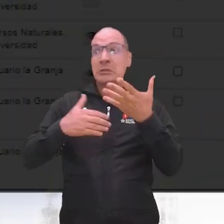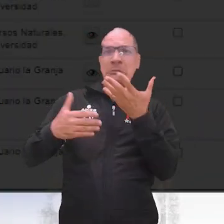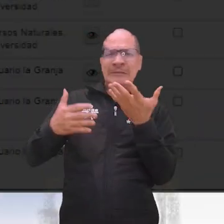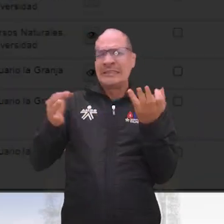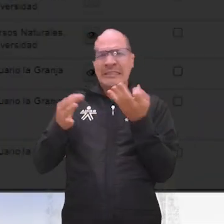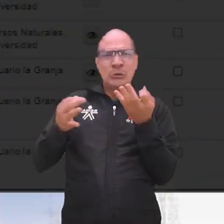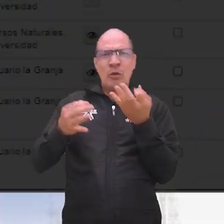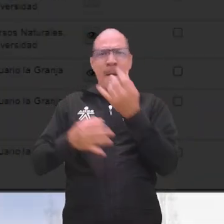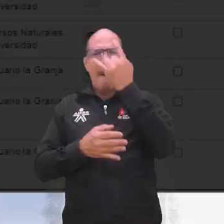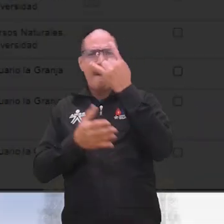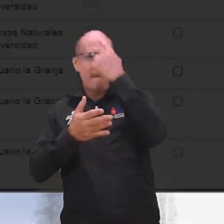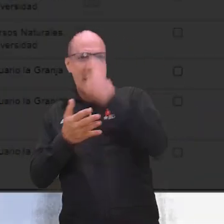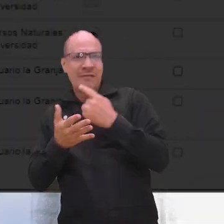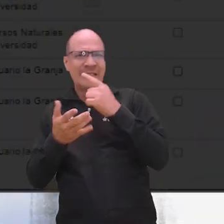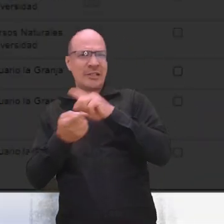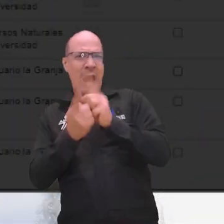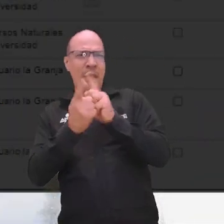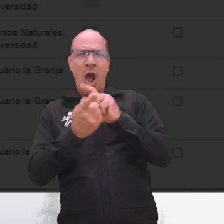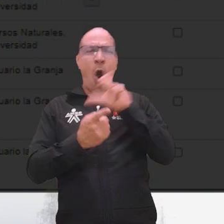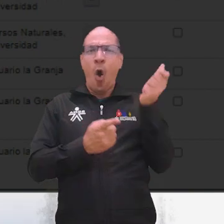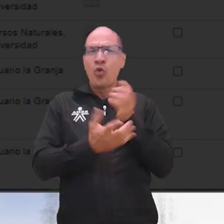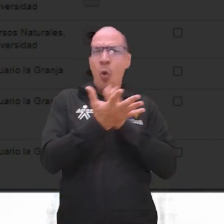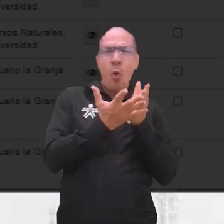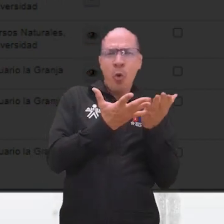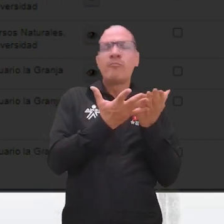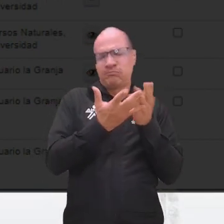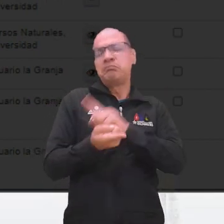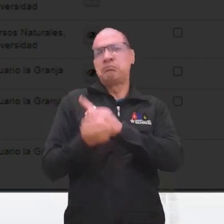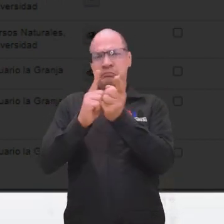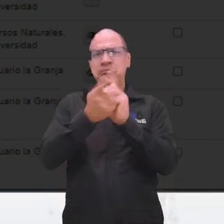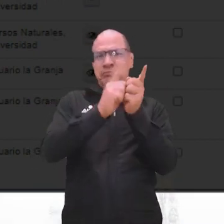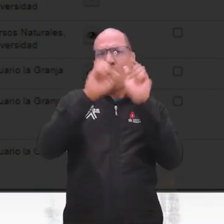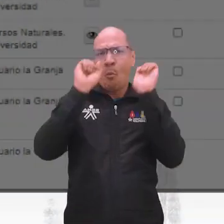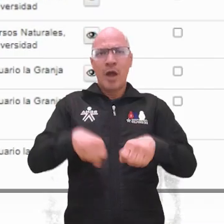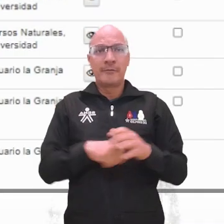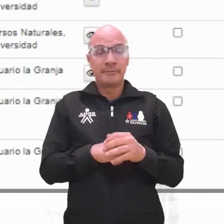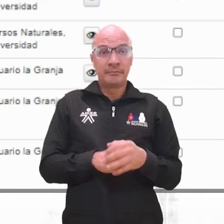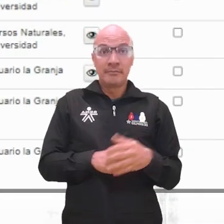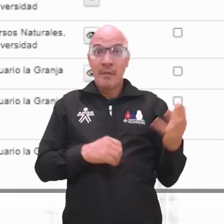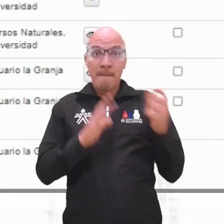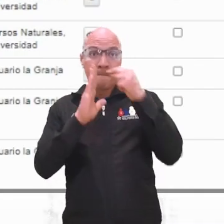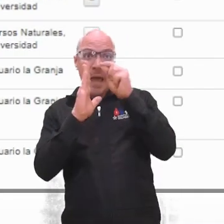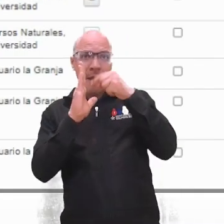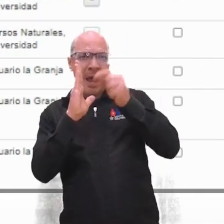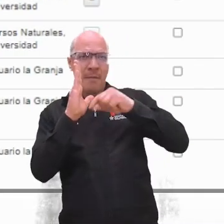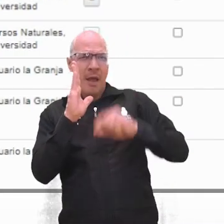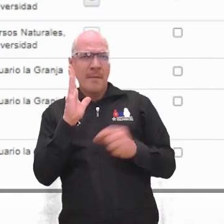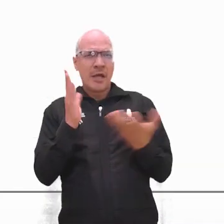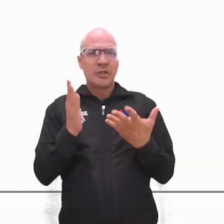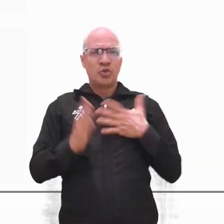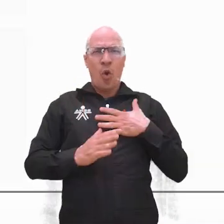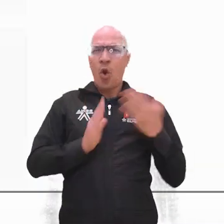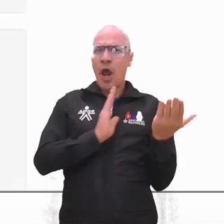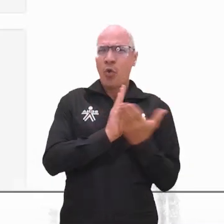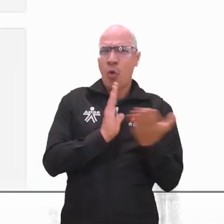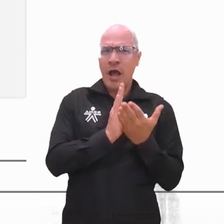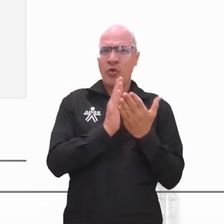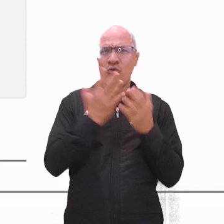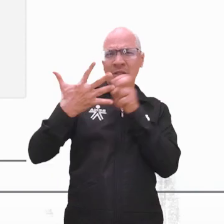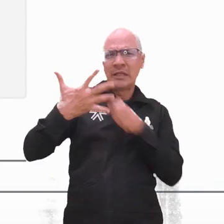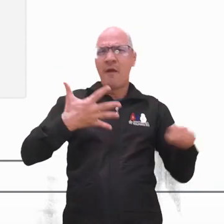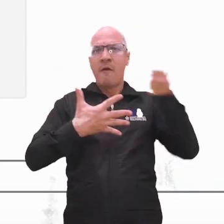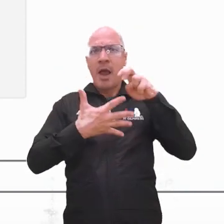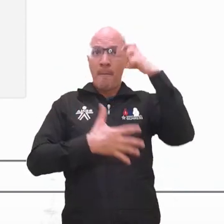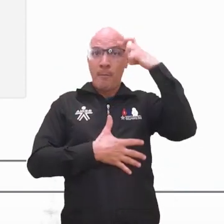botón Aceptar. En cualquier momento, podrás eliminar el perfil seleccionado y escoger otro de tu interés. En el campo